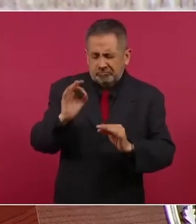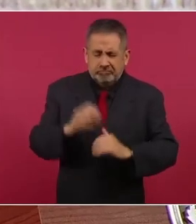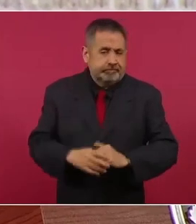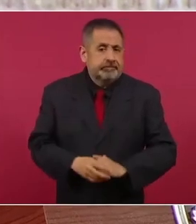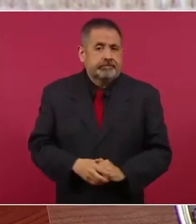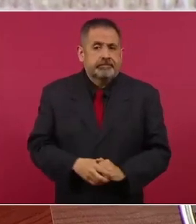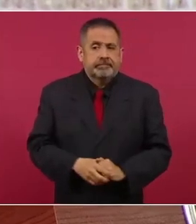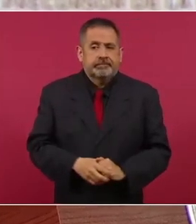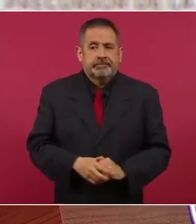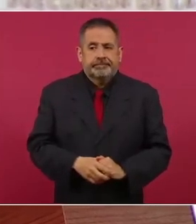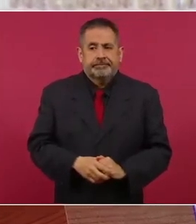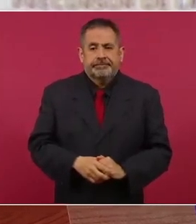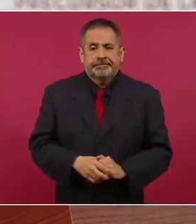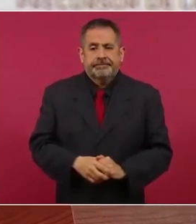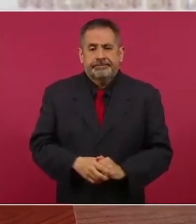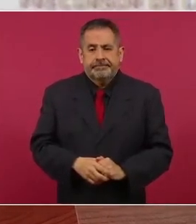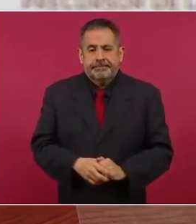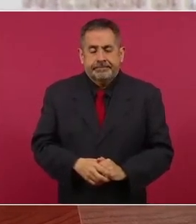y no